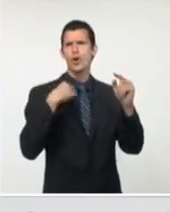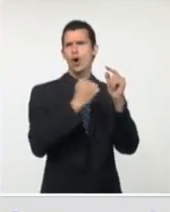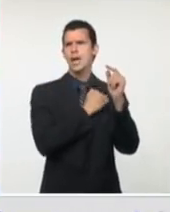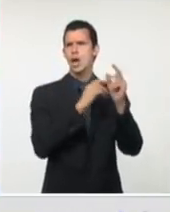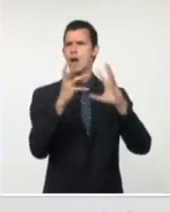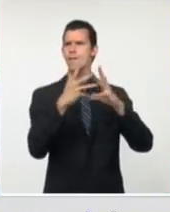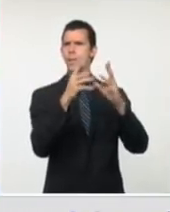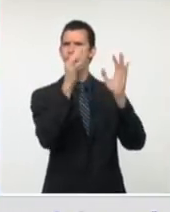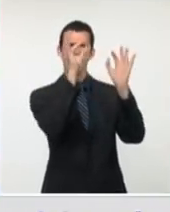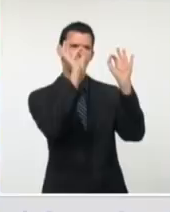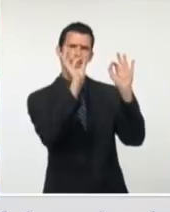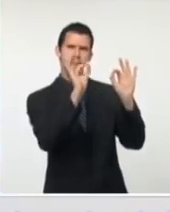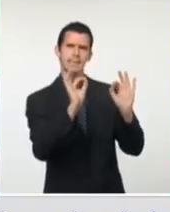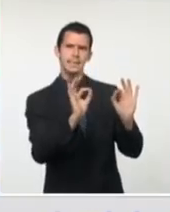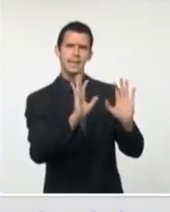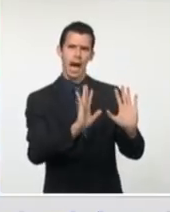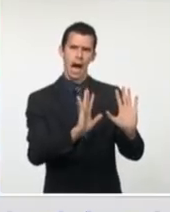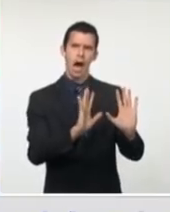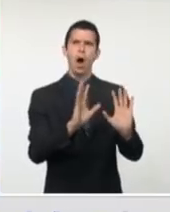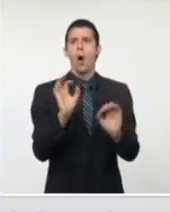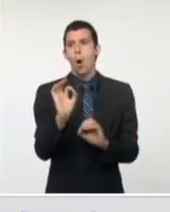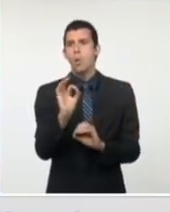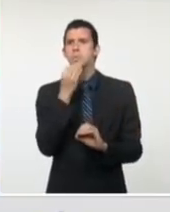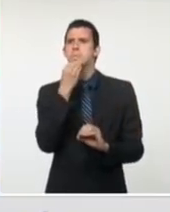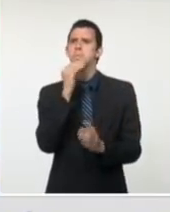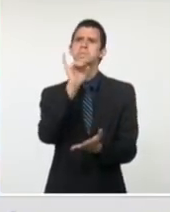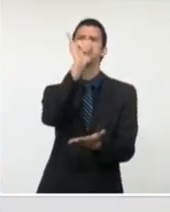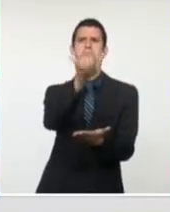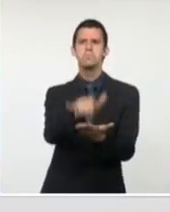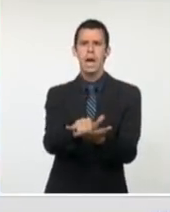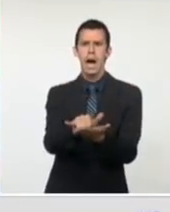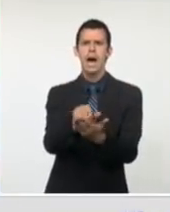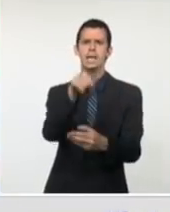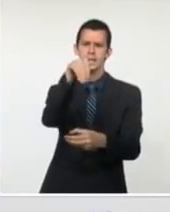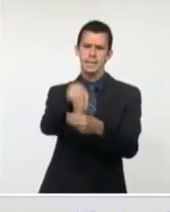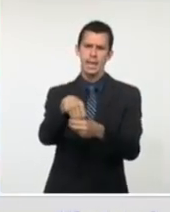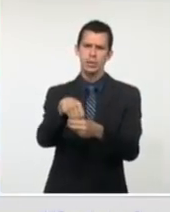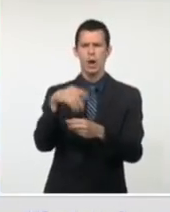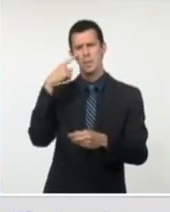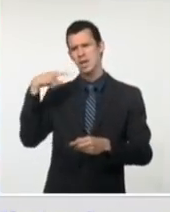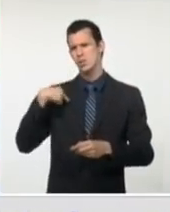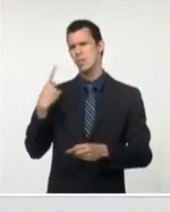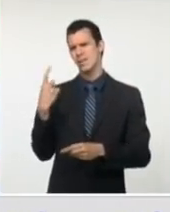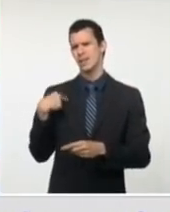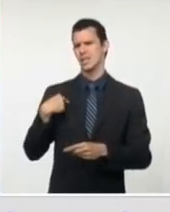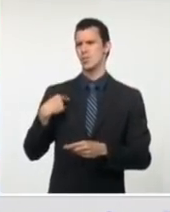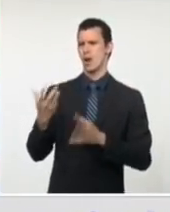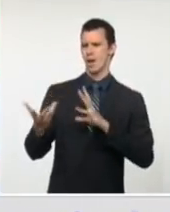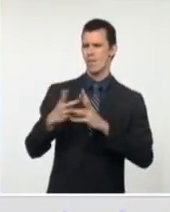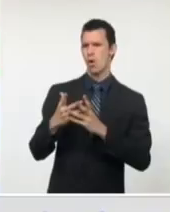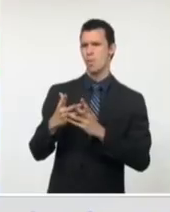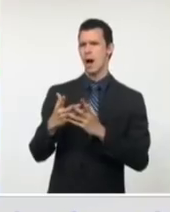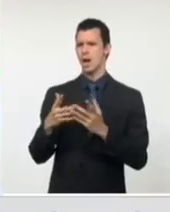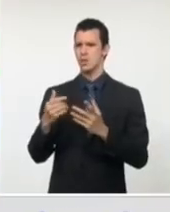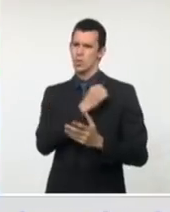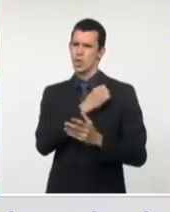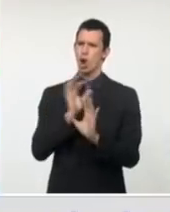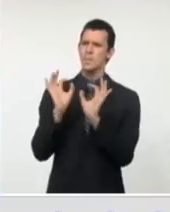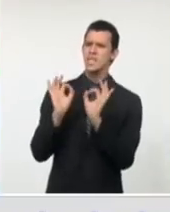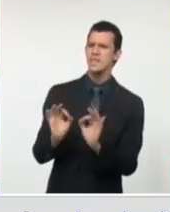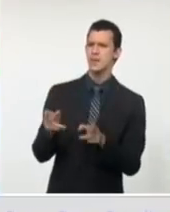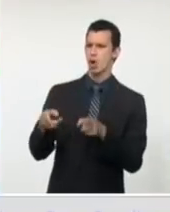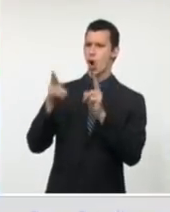Ahora, medidas a aplicar a los viajeros residentes en el territorio nacional, pero que arriben por los aeropuertos de La Habana